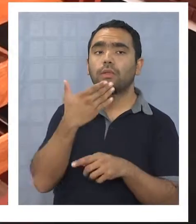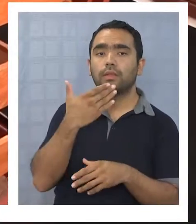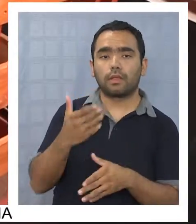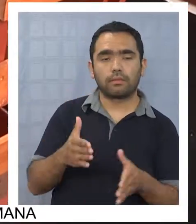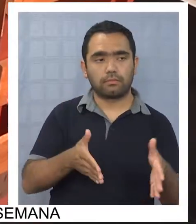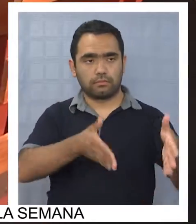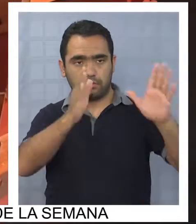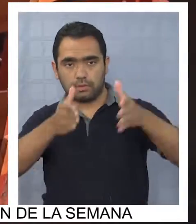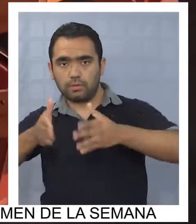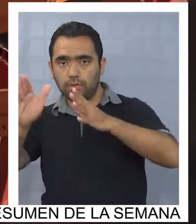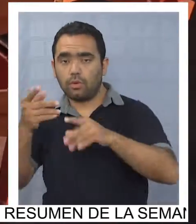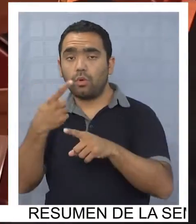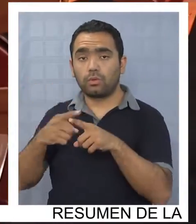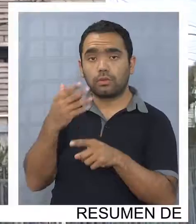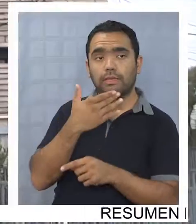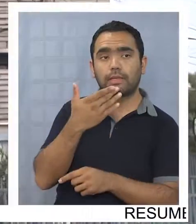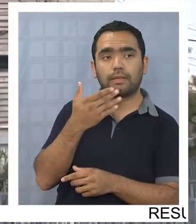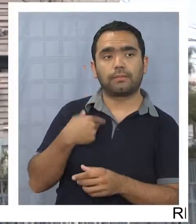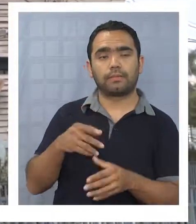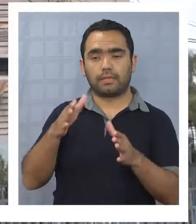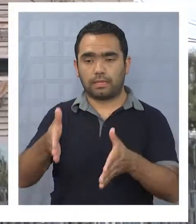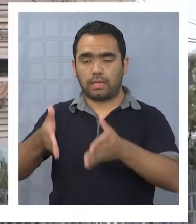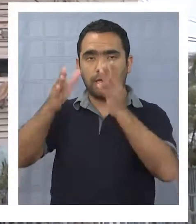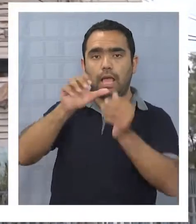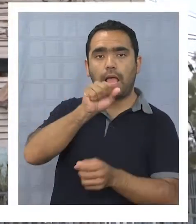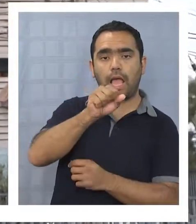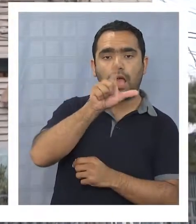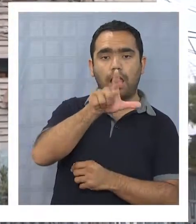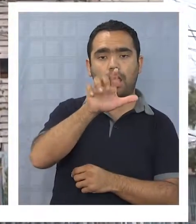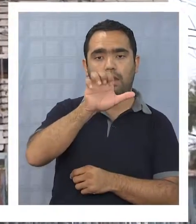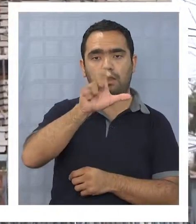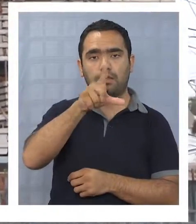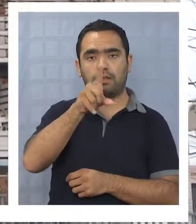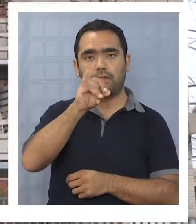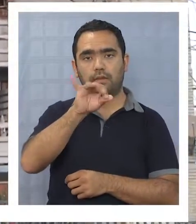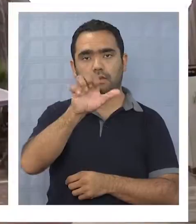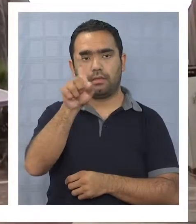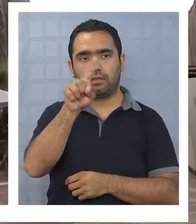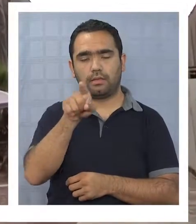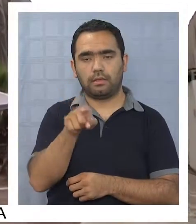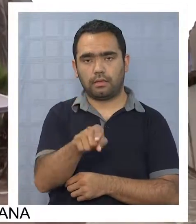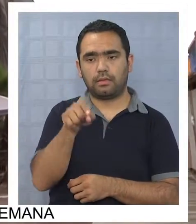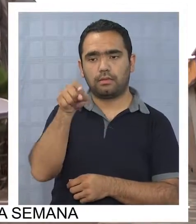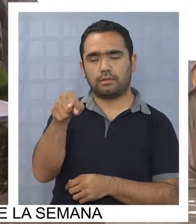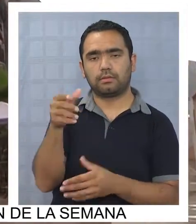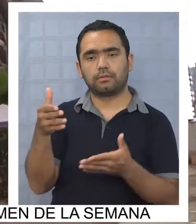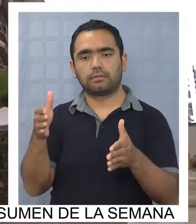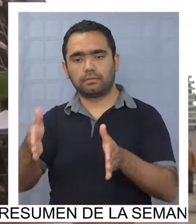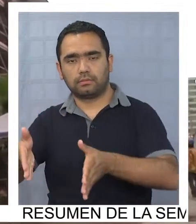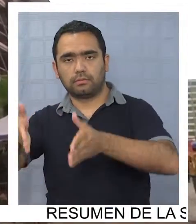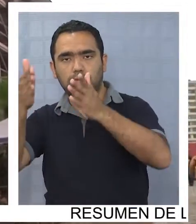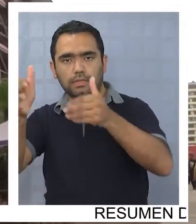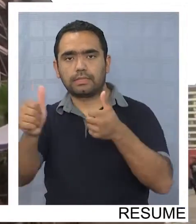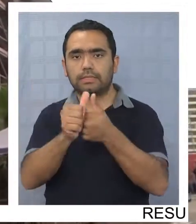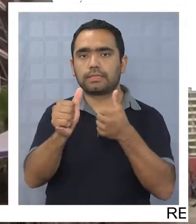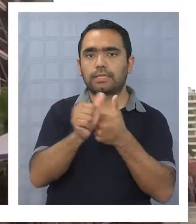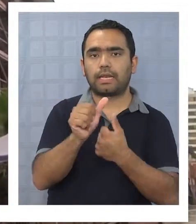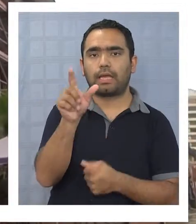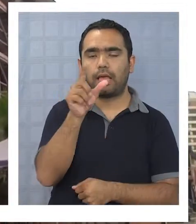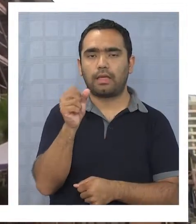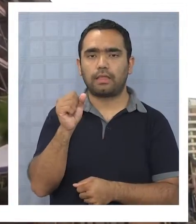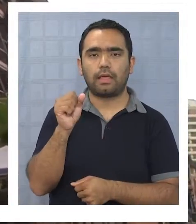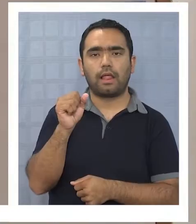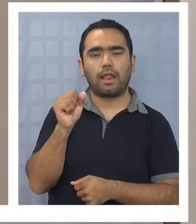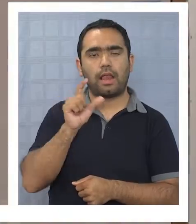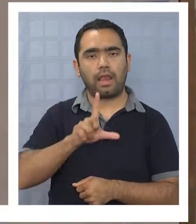de transformación es el condominio Los Alelíes, ubicado en la avenida Héroes de la Concepción a un costado del supermercado Líder.